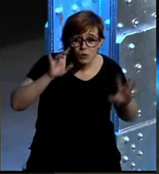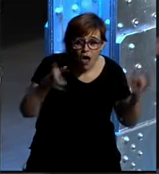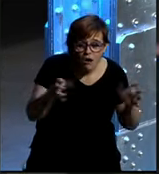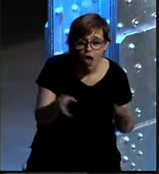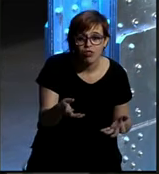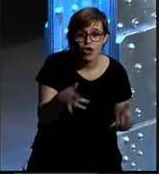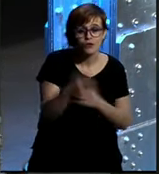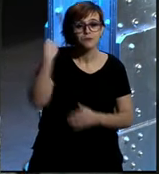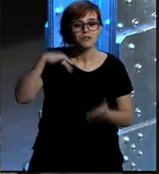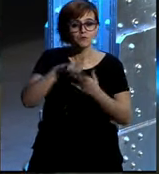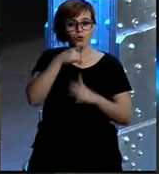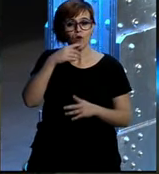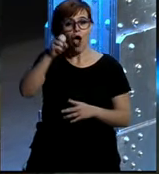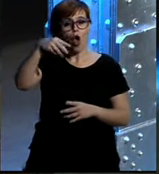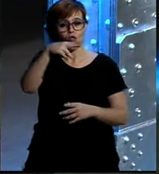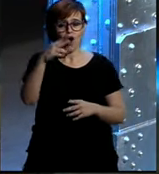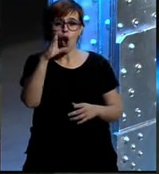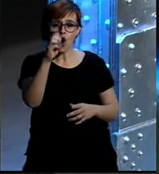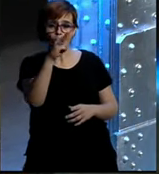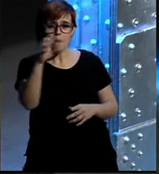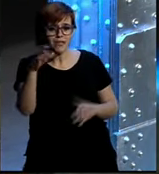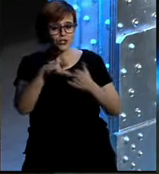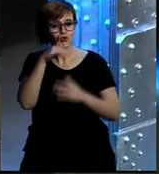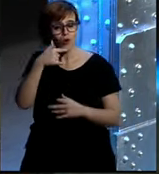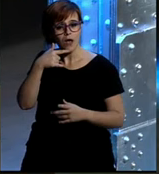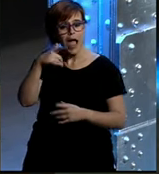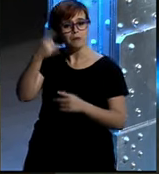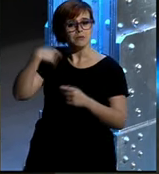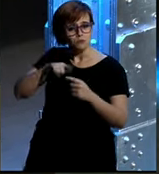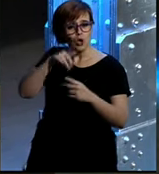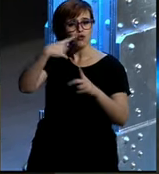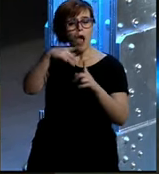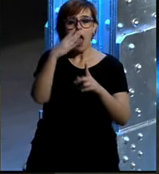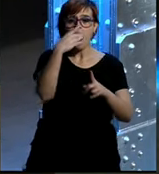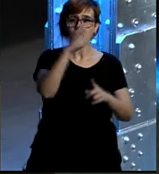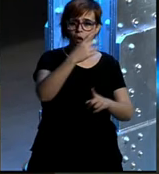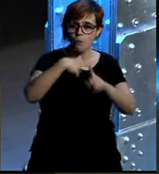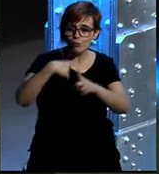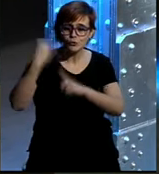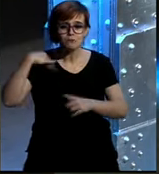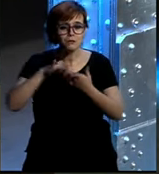ponéis el carrusero en la cero o ponéis tiempo de juego en la cope o los comentarios hoy en el plus lo que sea de Robinson